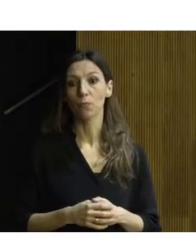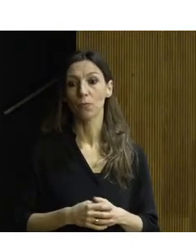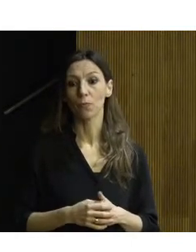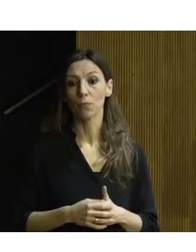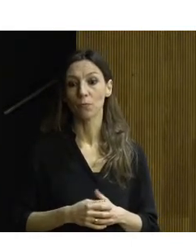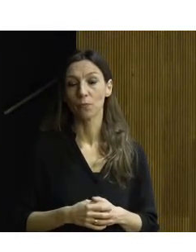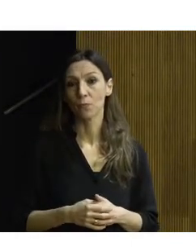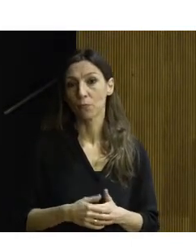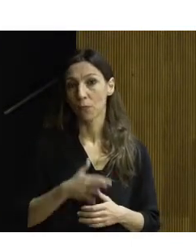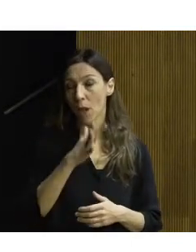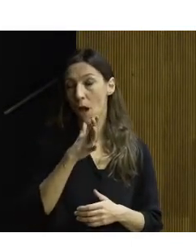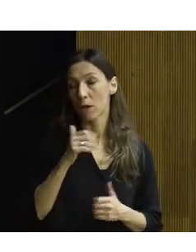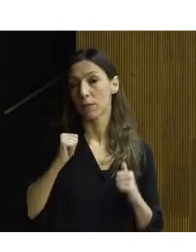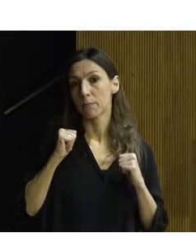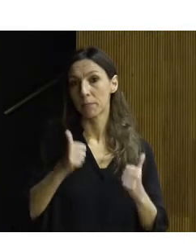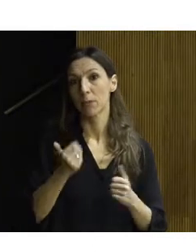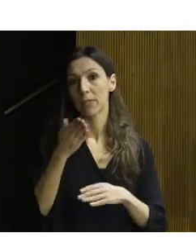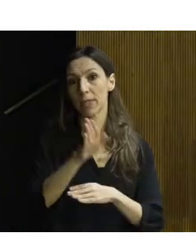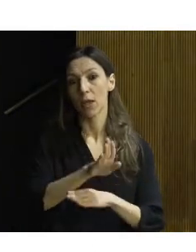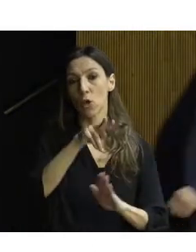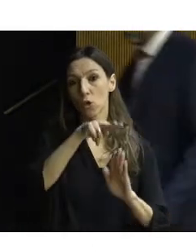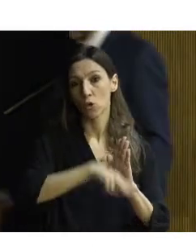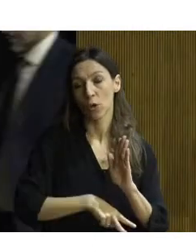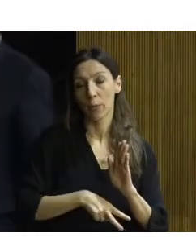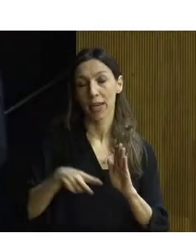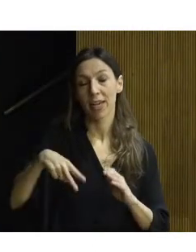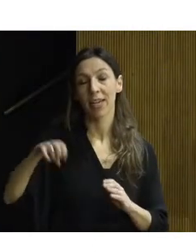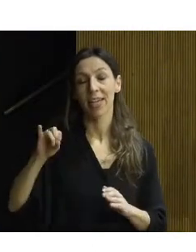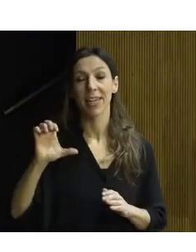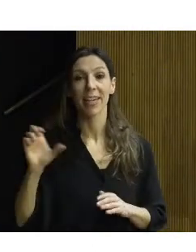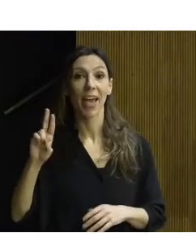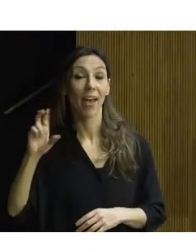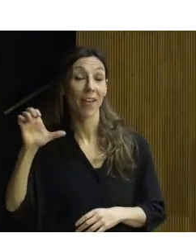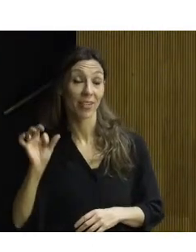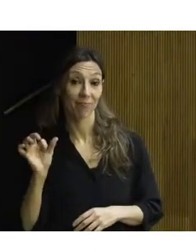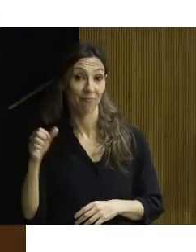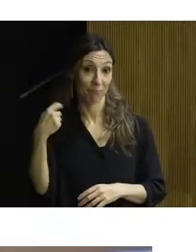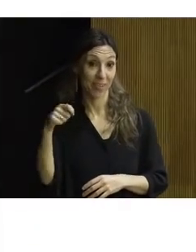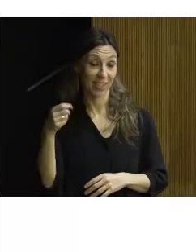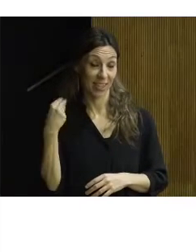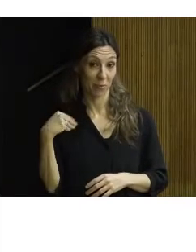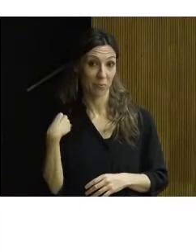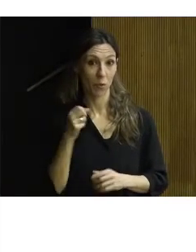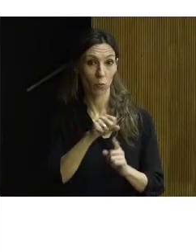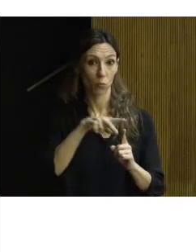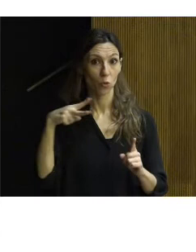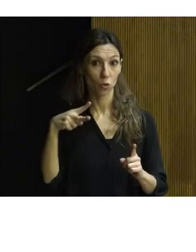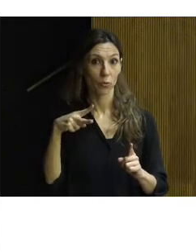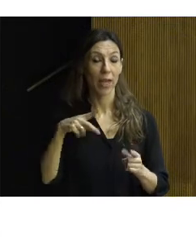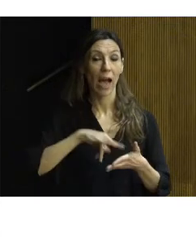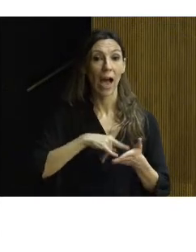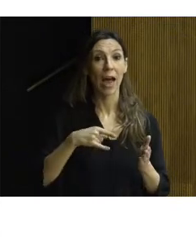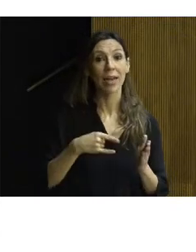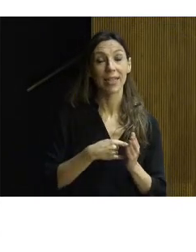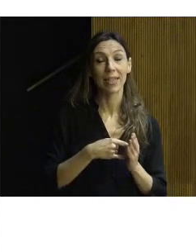Vamos a iniciar la presentación de la norma Níbez Pignado Margalef, como presidenta de la misma, y con un punto de vista como arquitecta del CEAPAT del